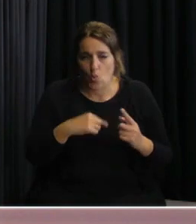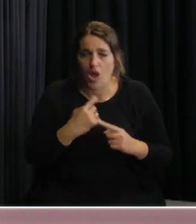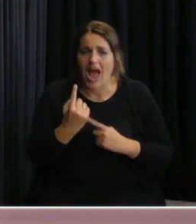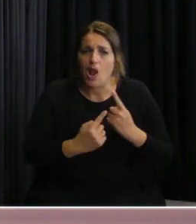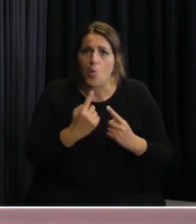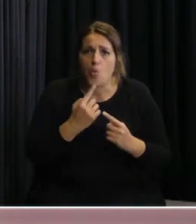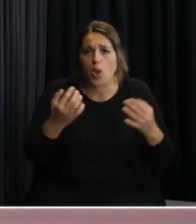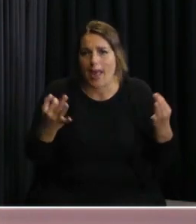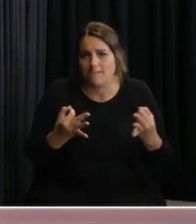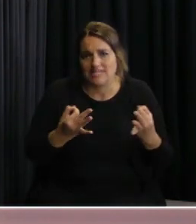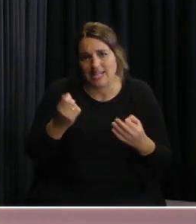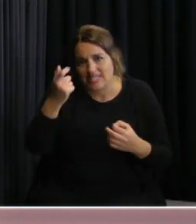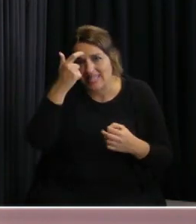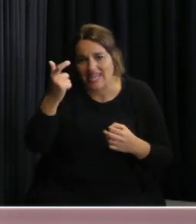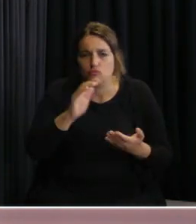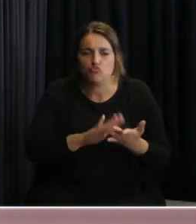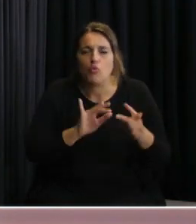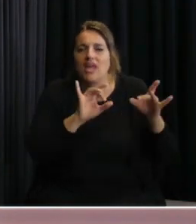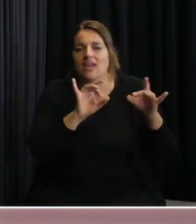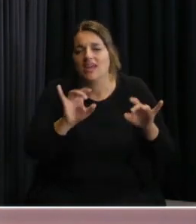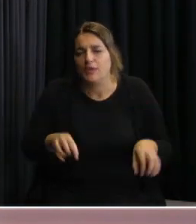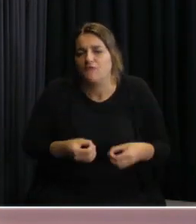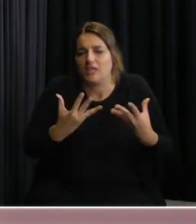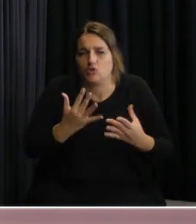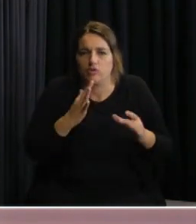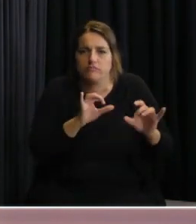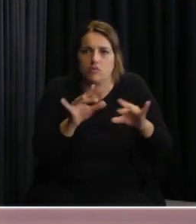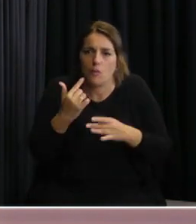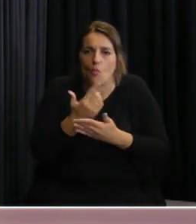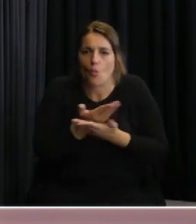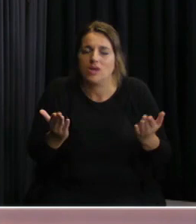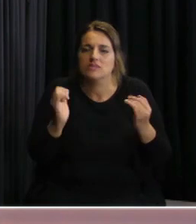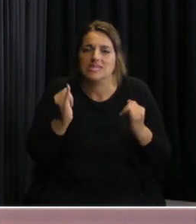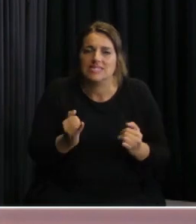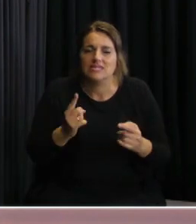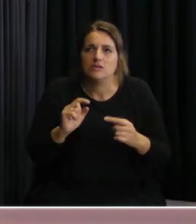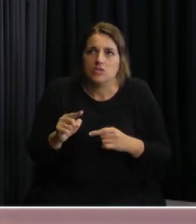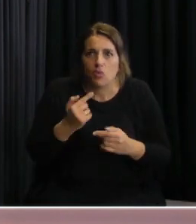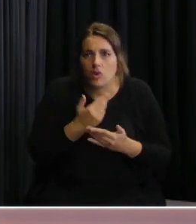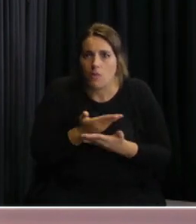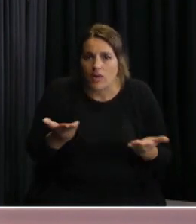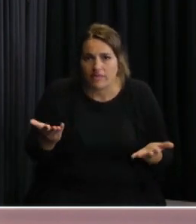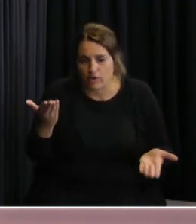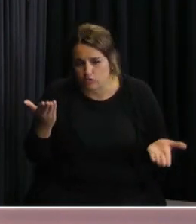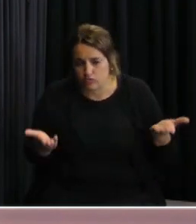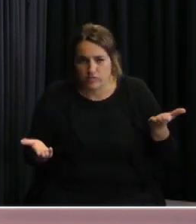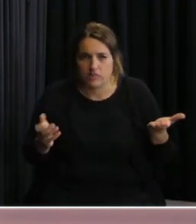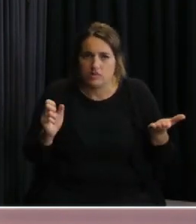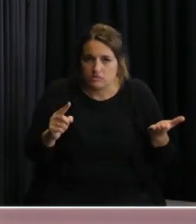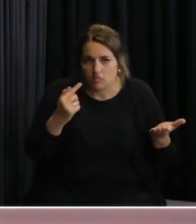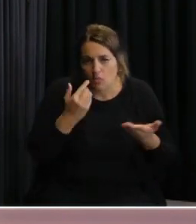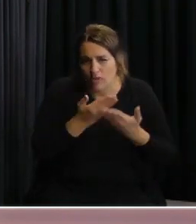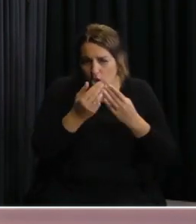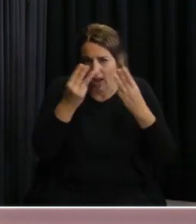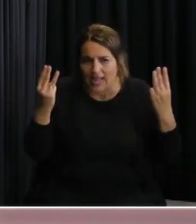epidemiólogos que en términos médicos o estadísticos hablaban de muestreos aleatorios y decidió hacer un muestreo